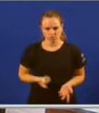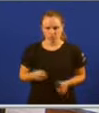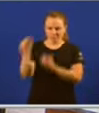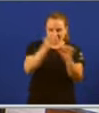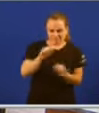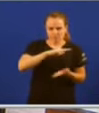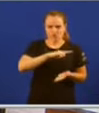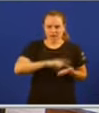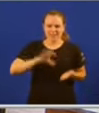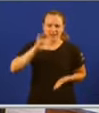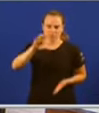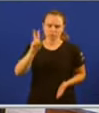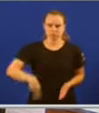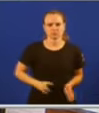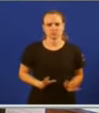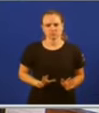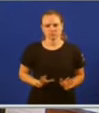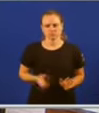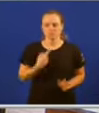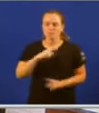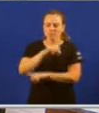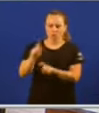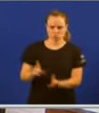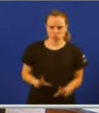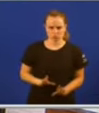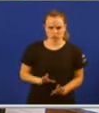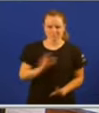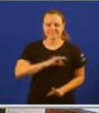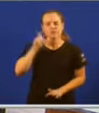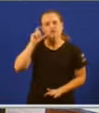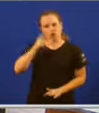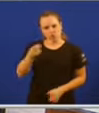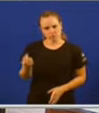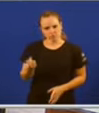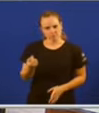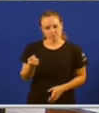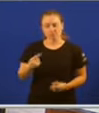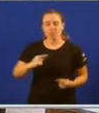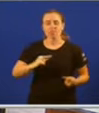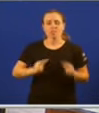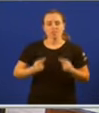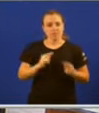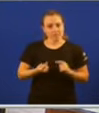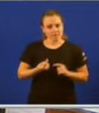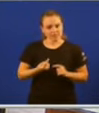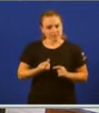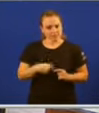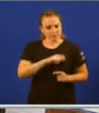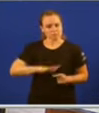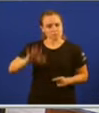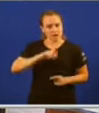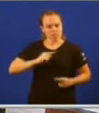que Galiza é unha nación pero é que eu pregunto o señor Feijón e cando este debate no Estado este sobre a mesa